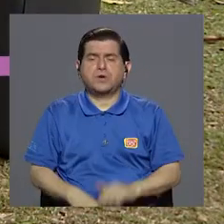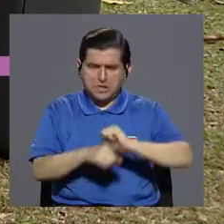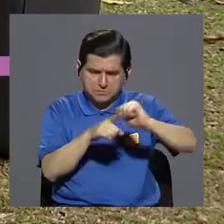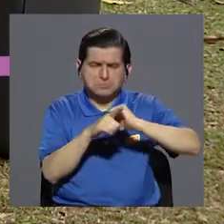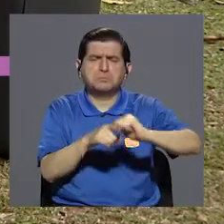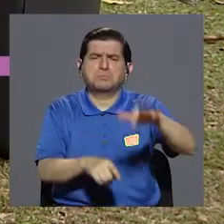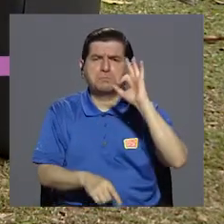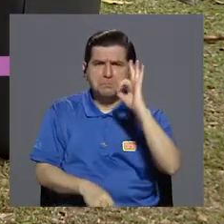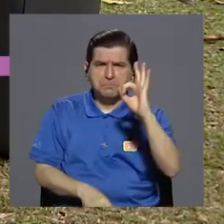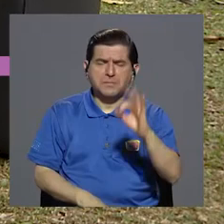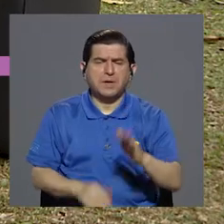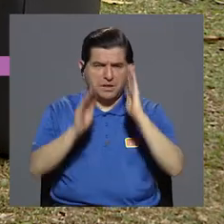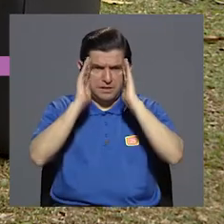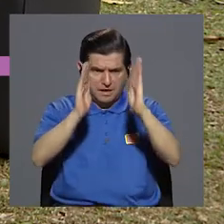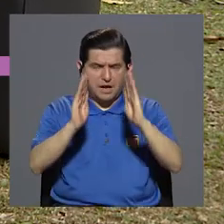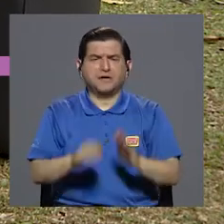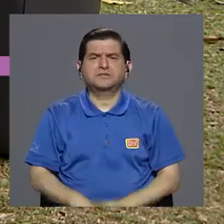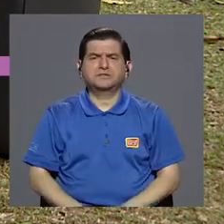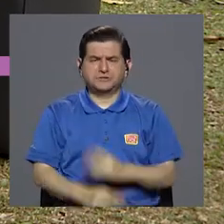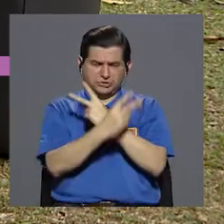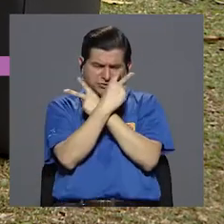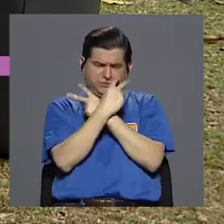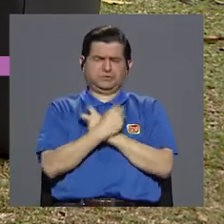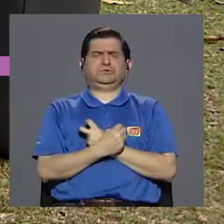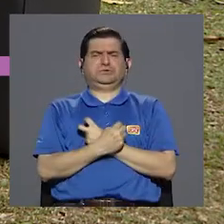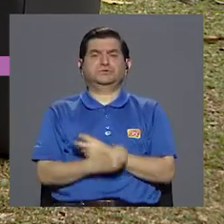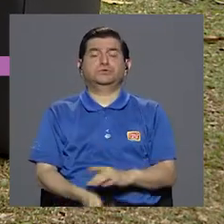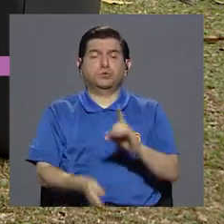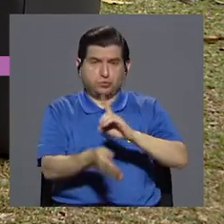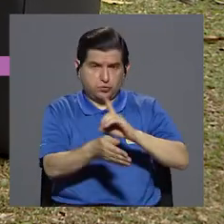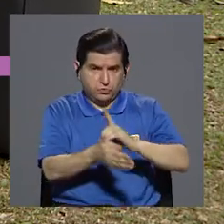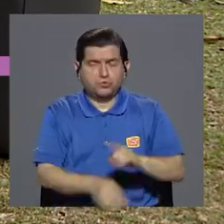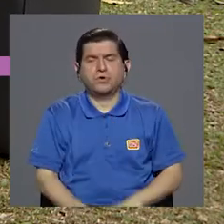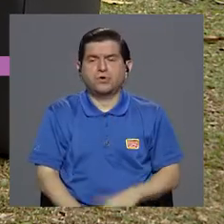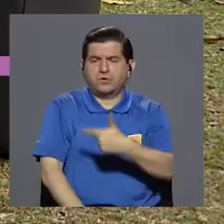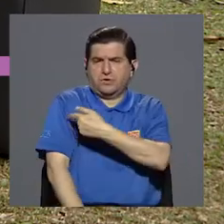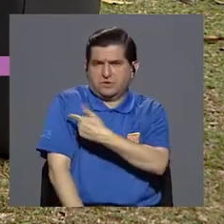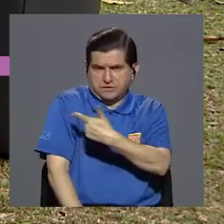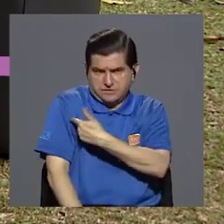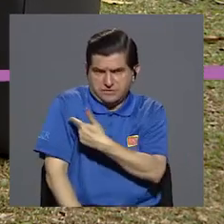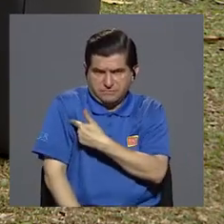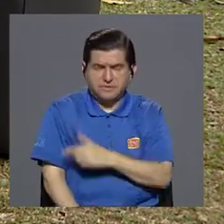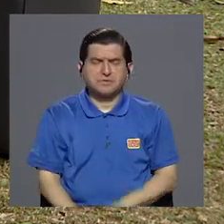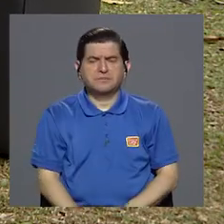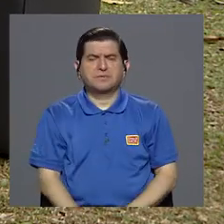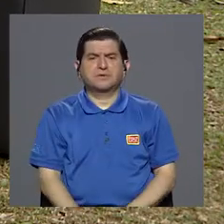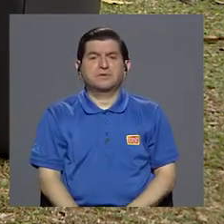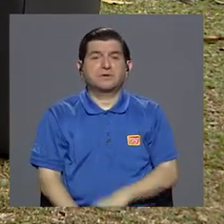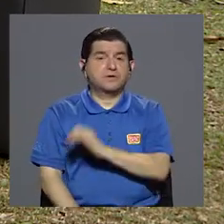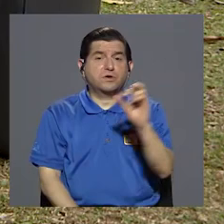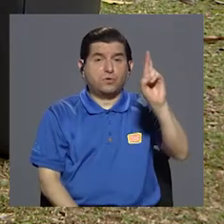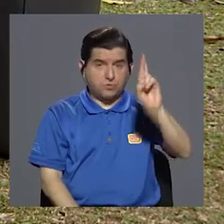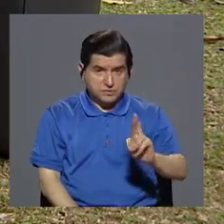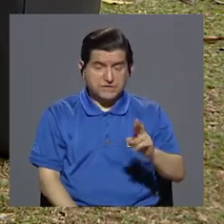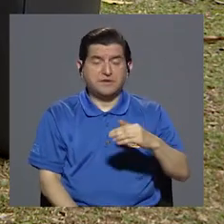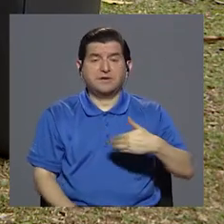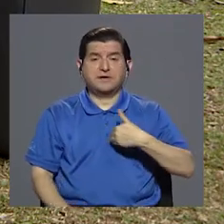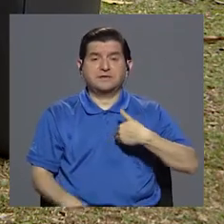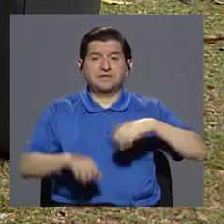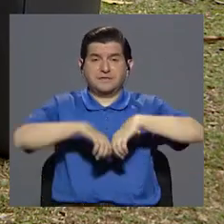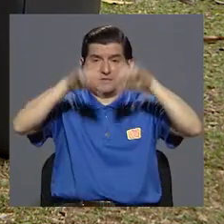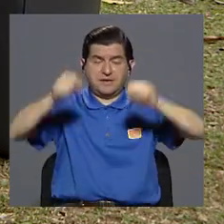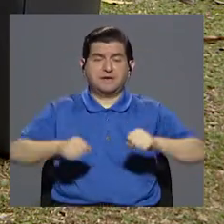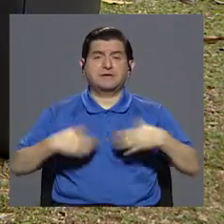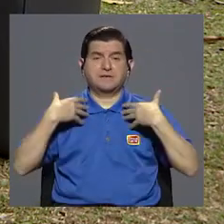entrenado para atender este tipo de envenenamientos, médicos, médicas, enfermeros y enfermeras. Y además, Costa Rica tiene un sistema de